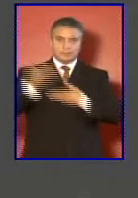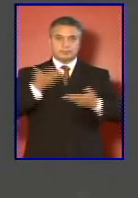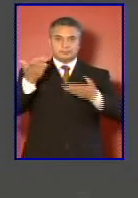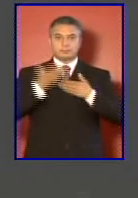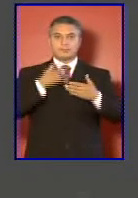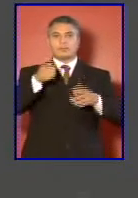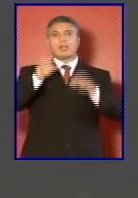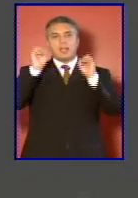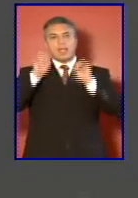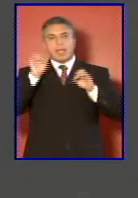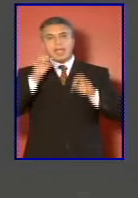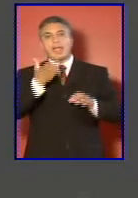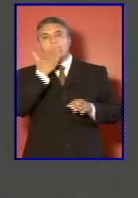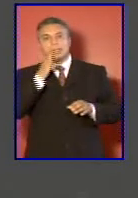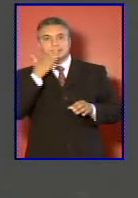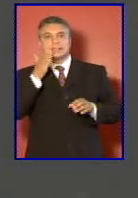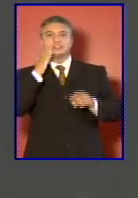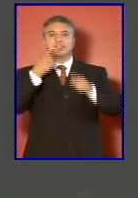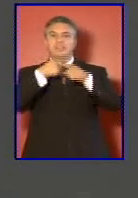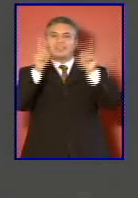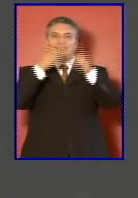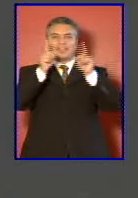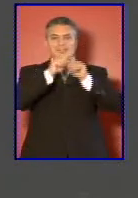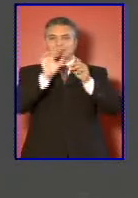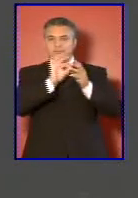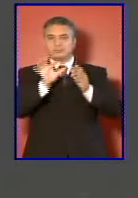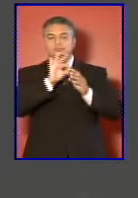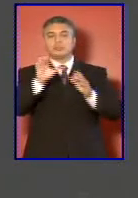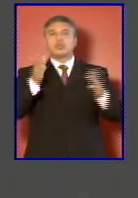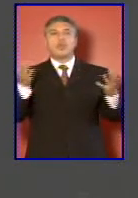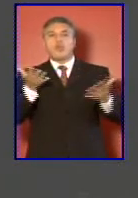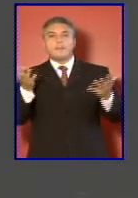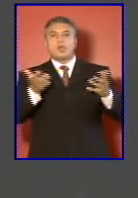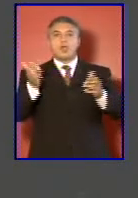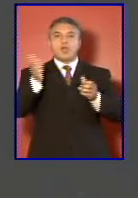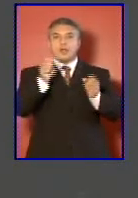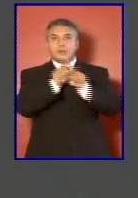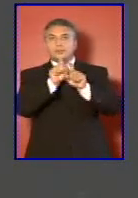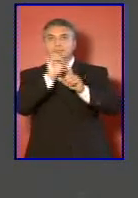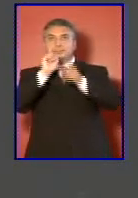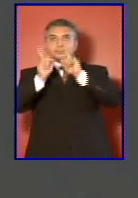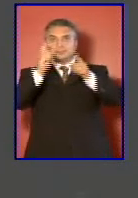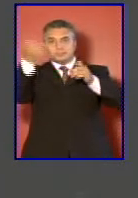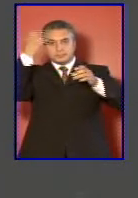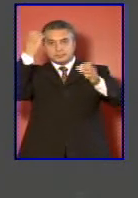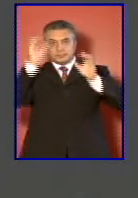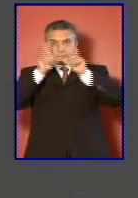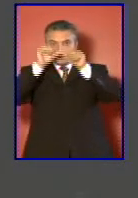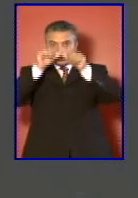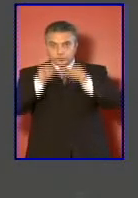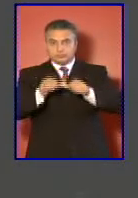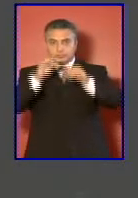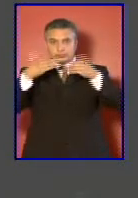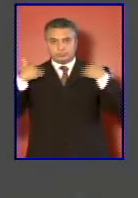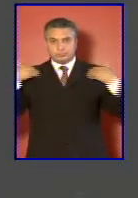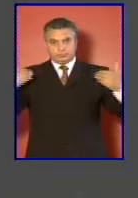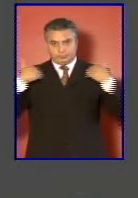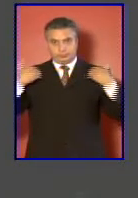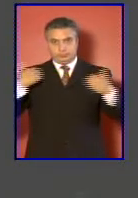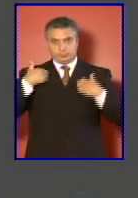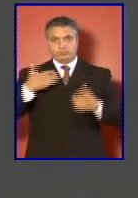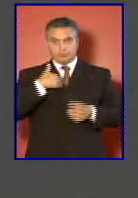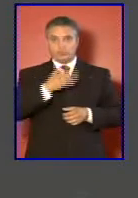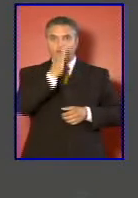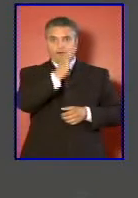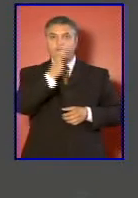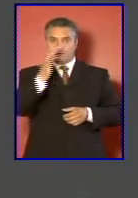capacitación en diversas especialidades ligadas al manejo de dicho satélite de manera de mantener estrenada a nuestra